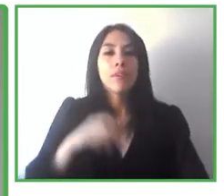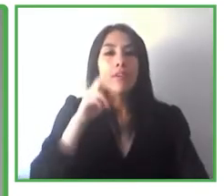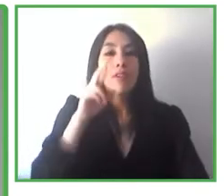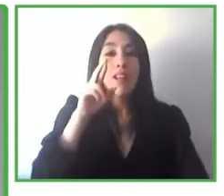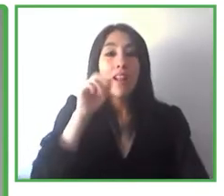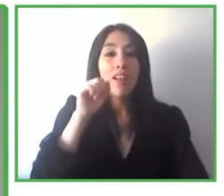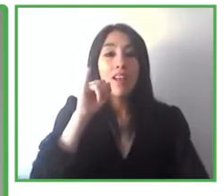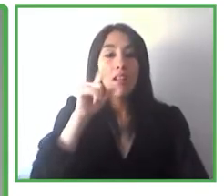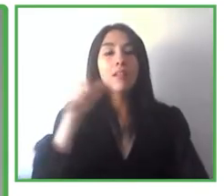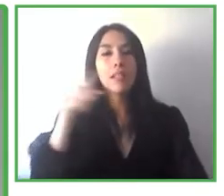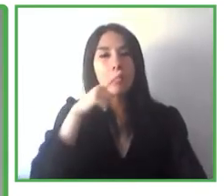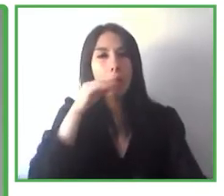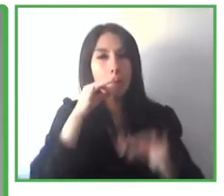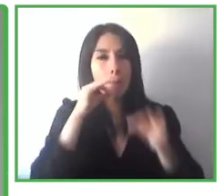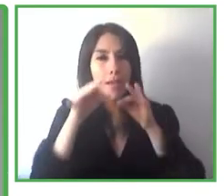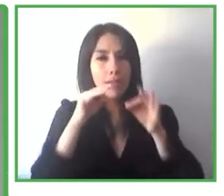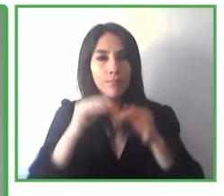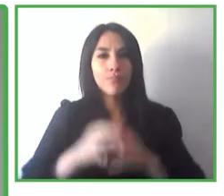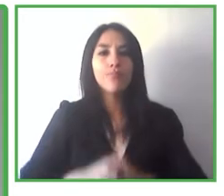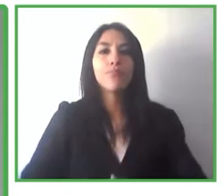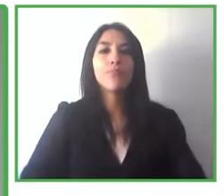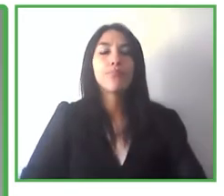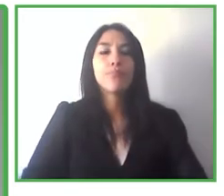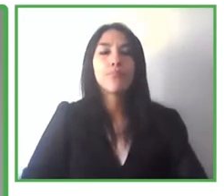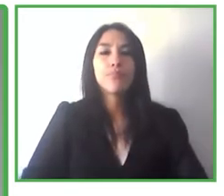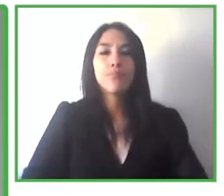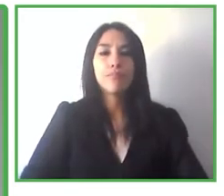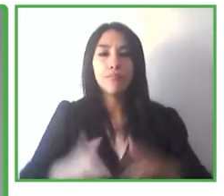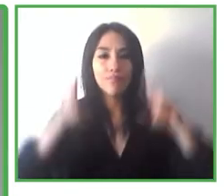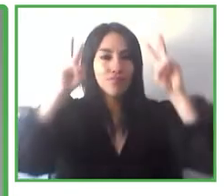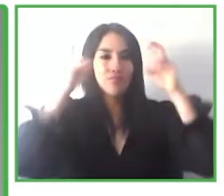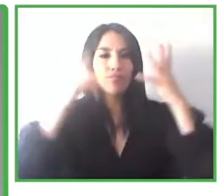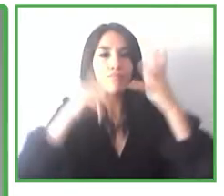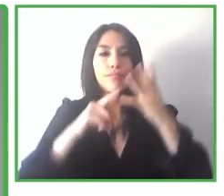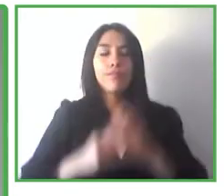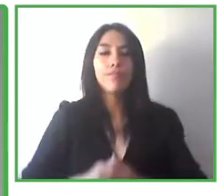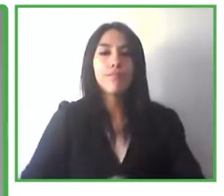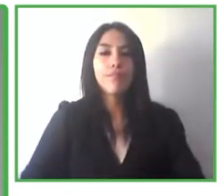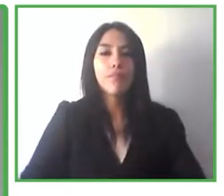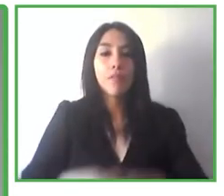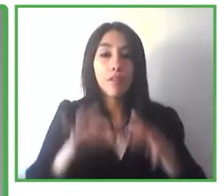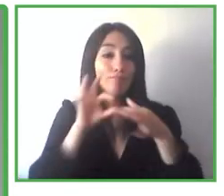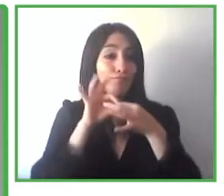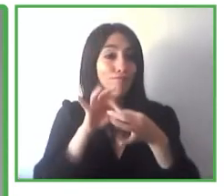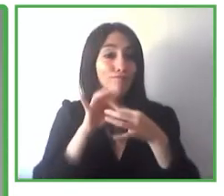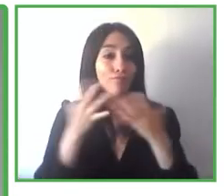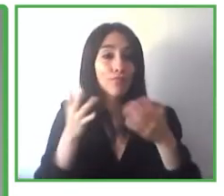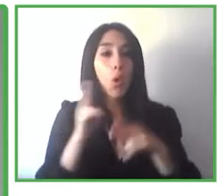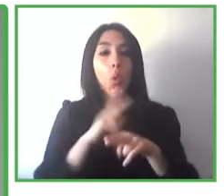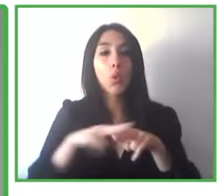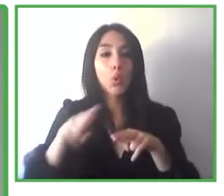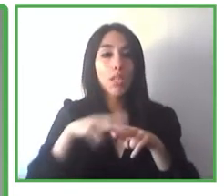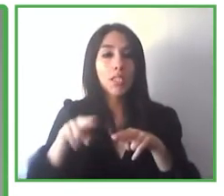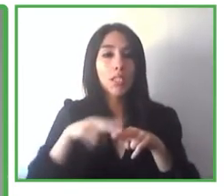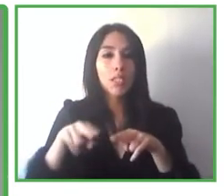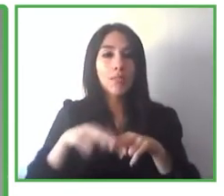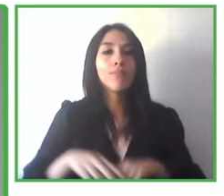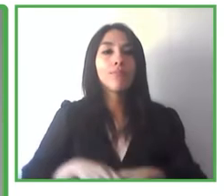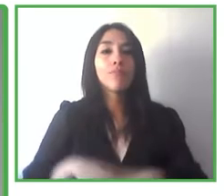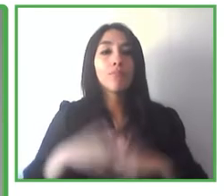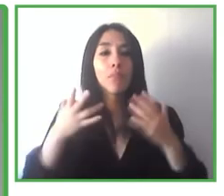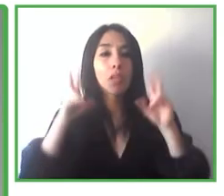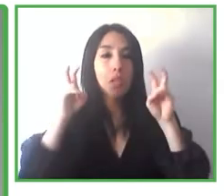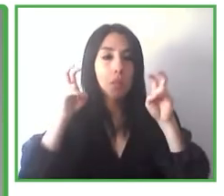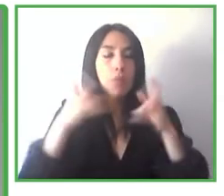acerca de esto también, serían los interfaces de usuario digitales, todo lo que tiene que ver con los hogares, o bien, más que los hogares, los